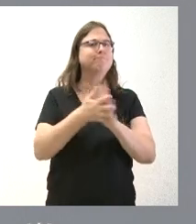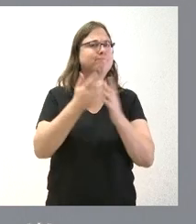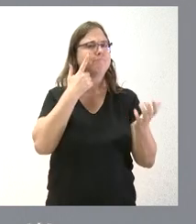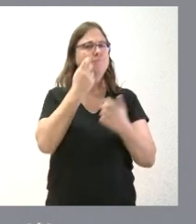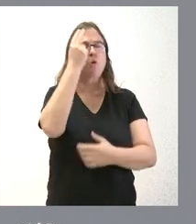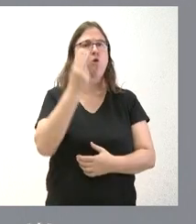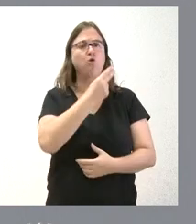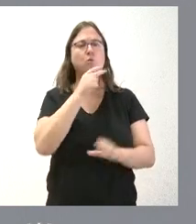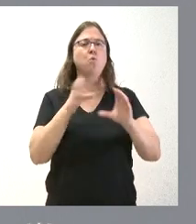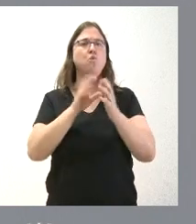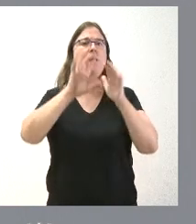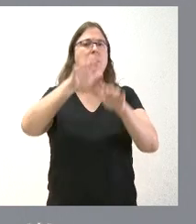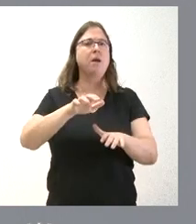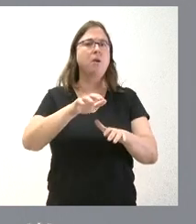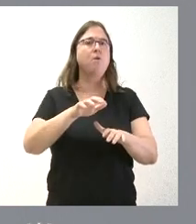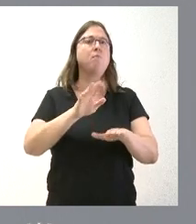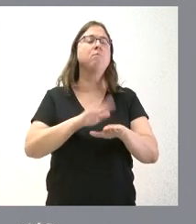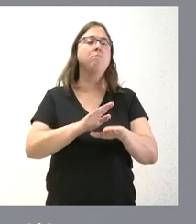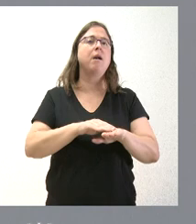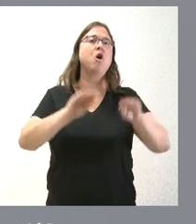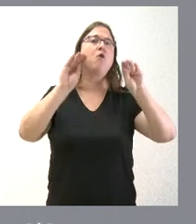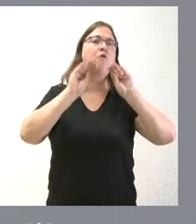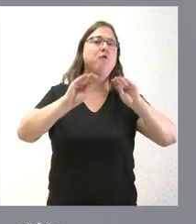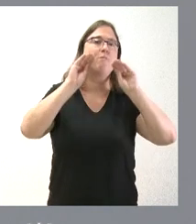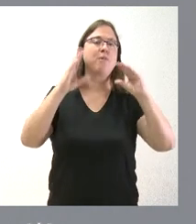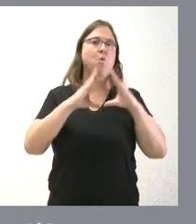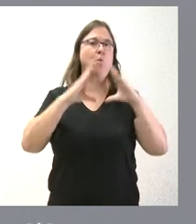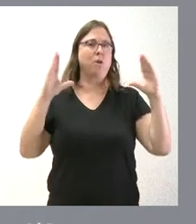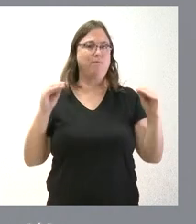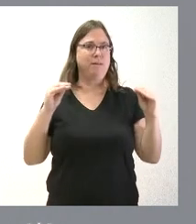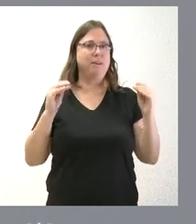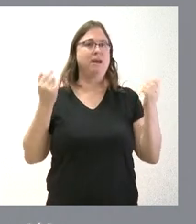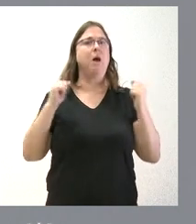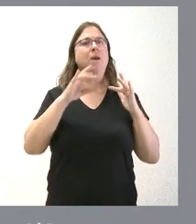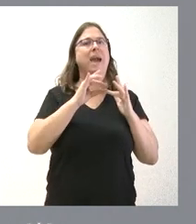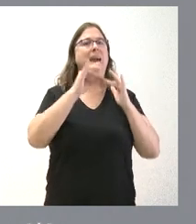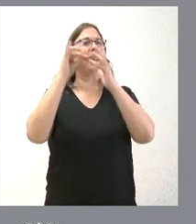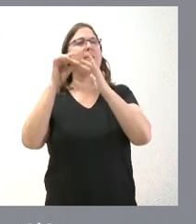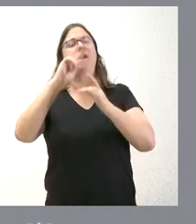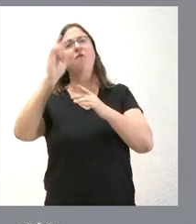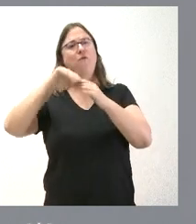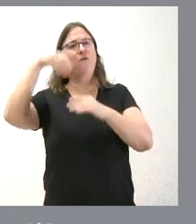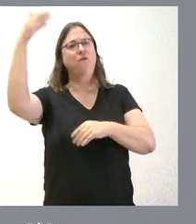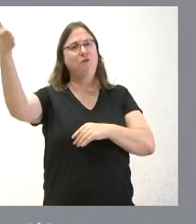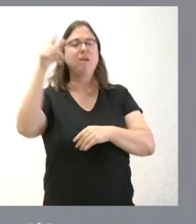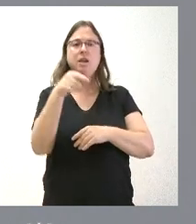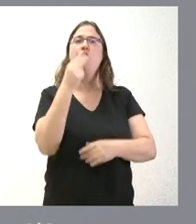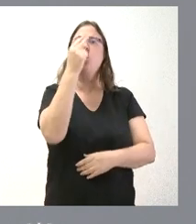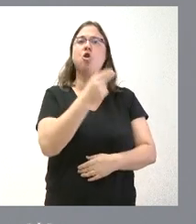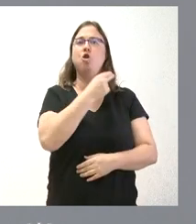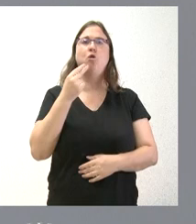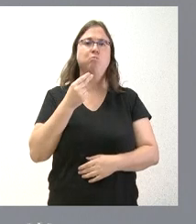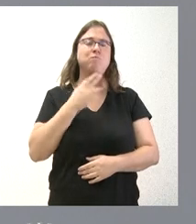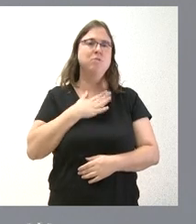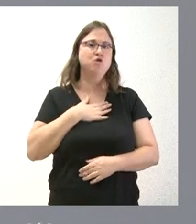Junta de Castilla y León con la formación universitaria. Más allá del liderazgo que tenemos en la no universitaria, este es el compromiso en formación